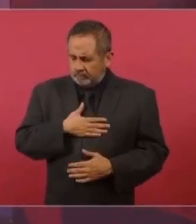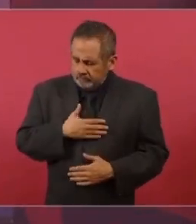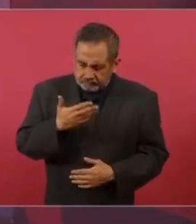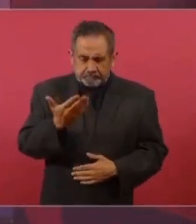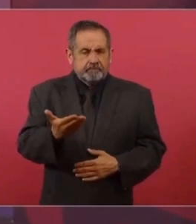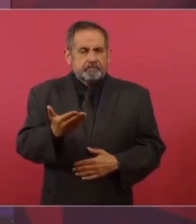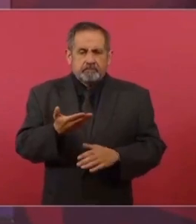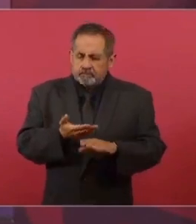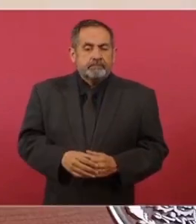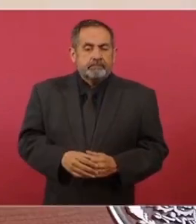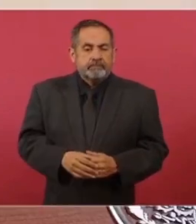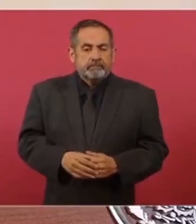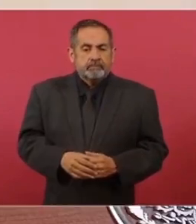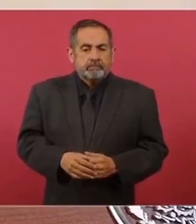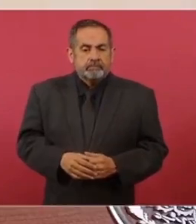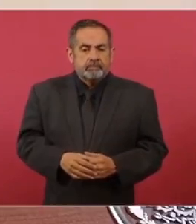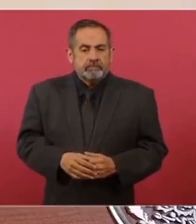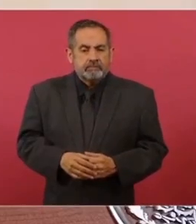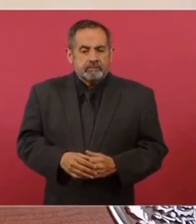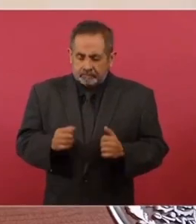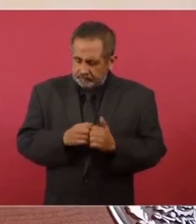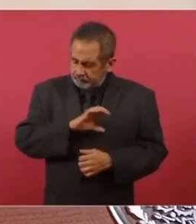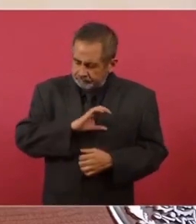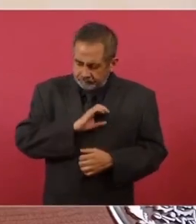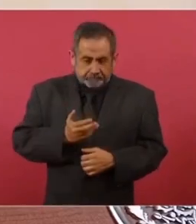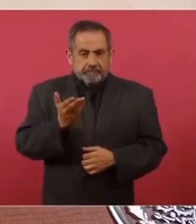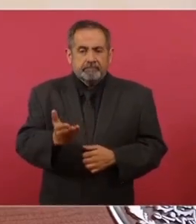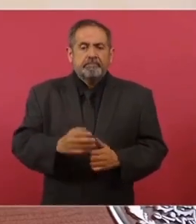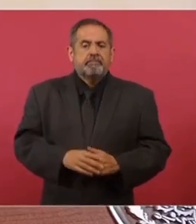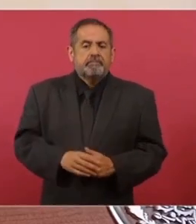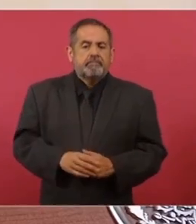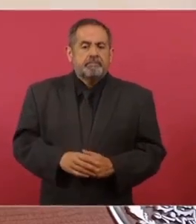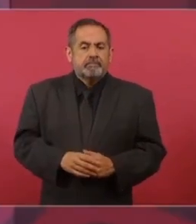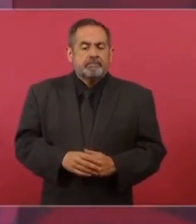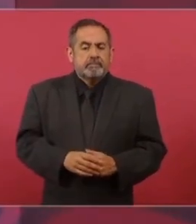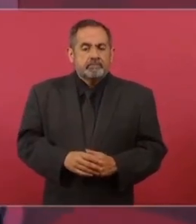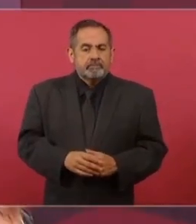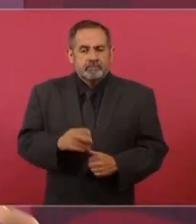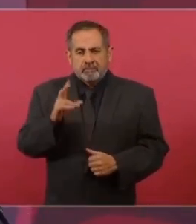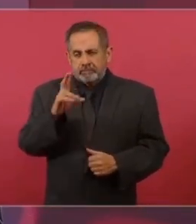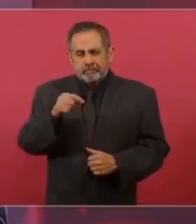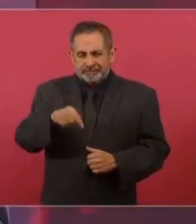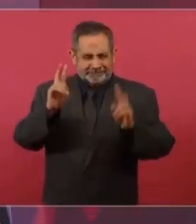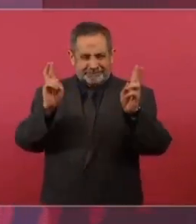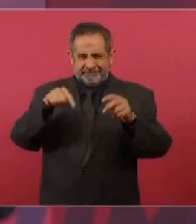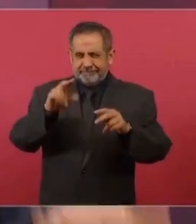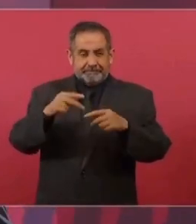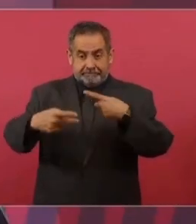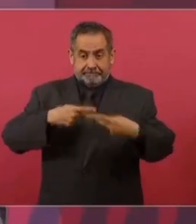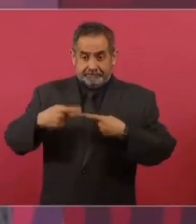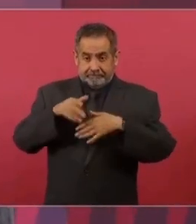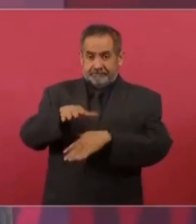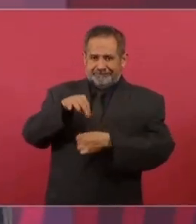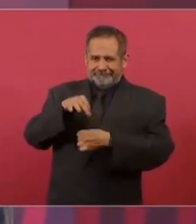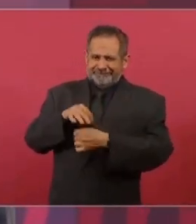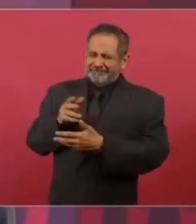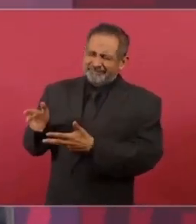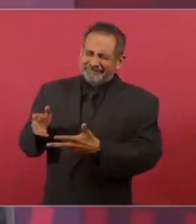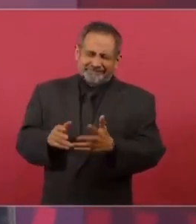muy respetuosa, afectuosa, que no se traten estos temas o que me